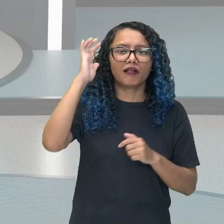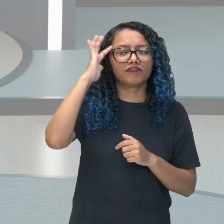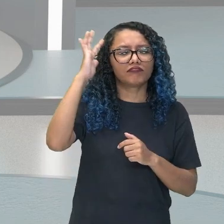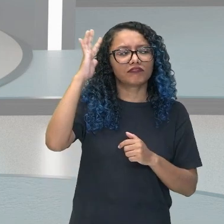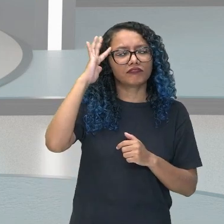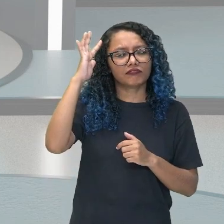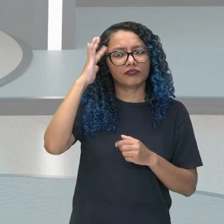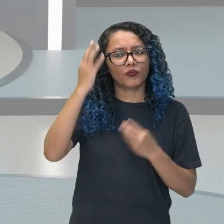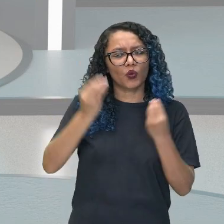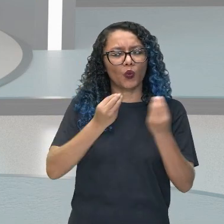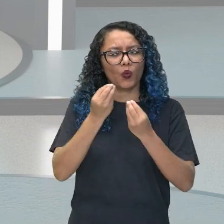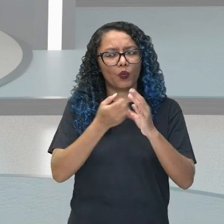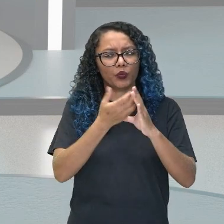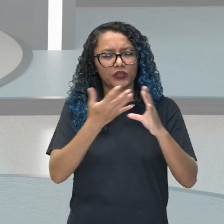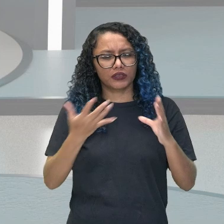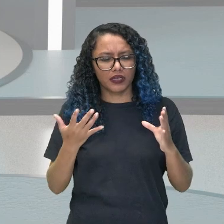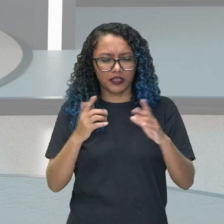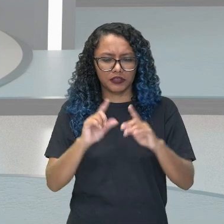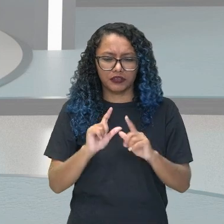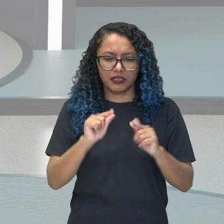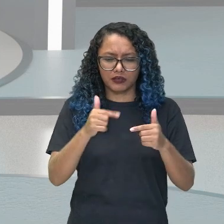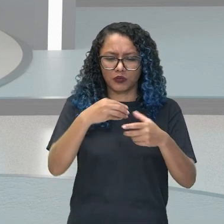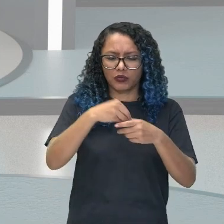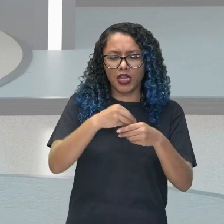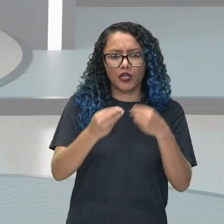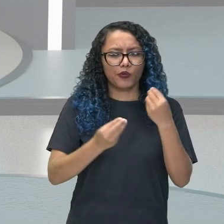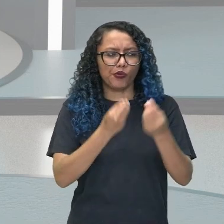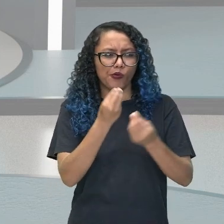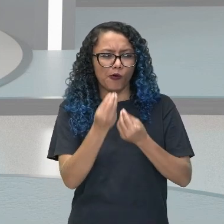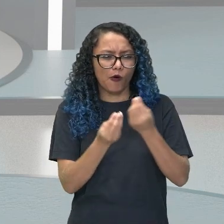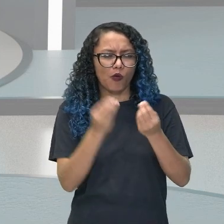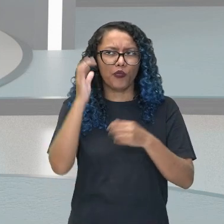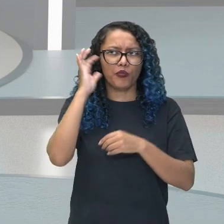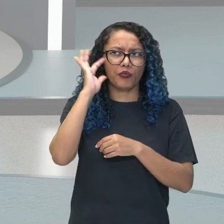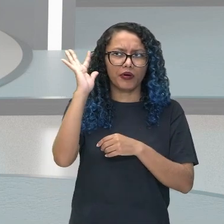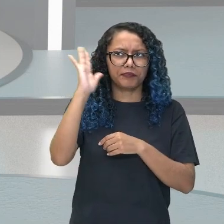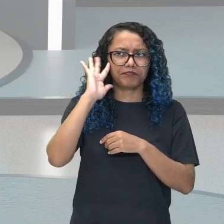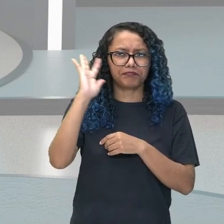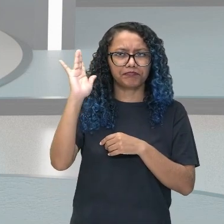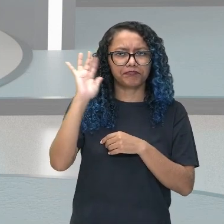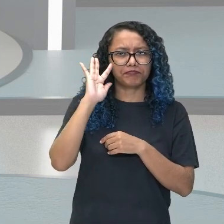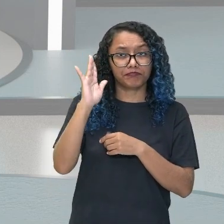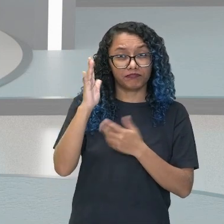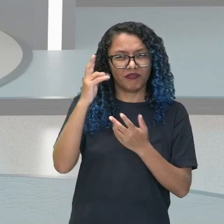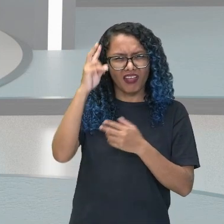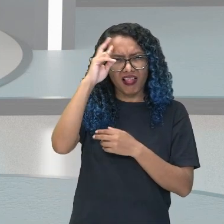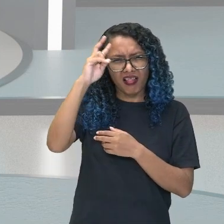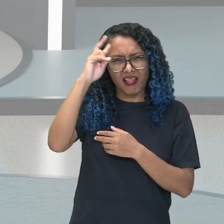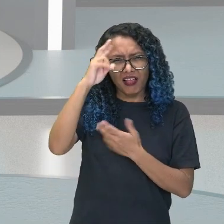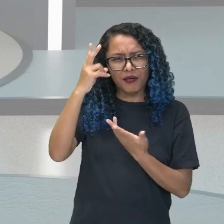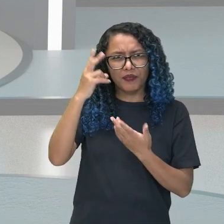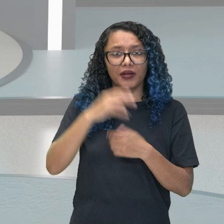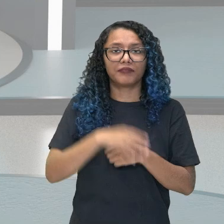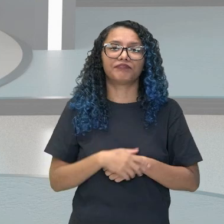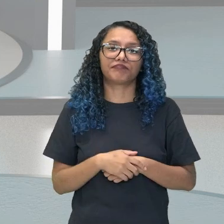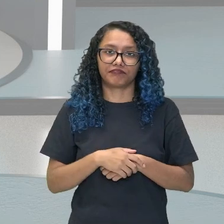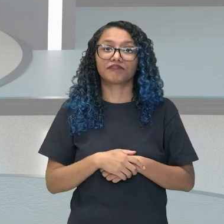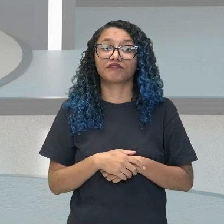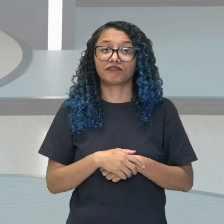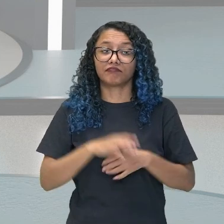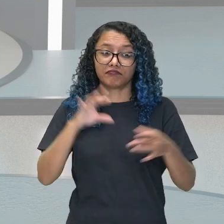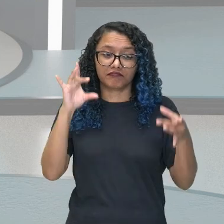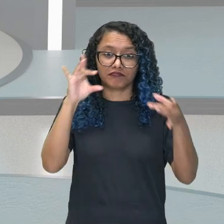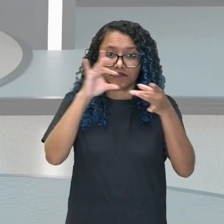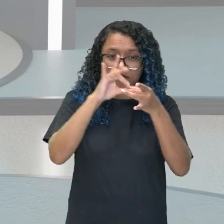aquella acción está sucediendo. ¿Recuerdan? Imaginarse. Entonces, la imaginación está muy presente en los